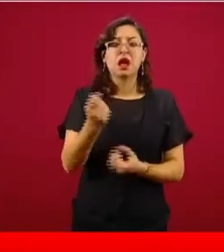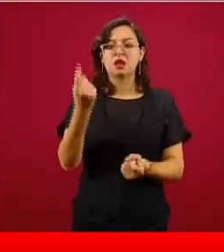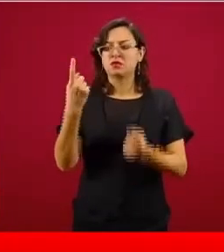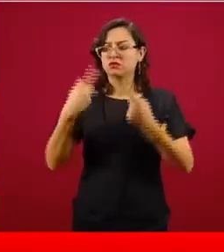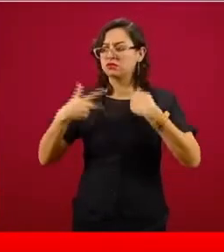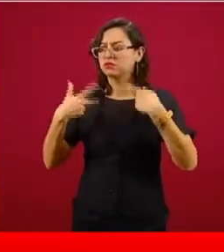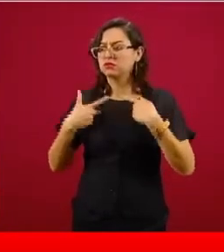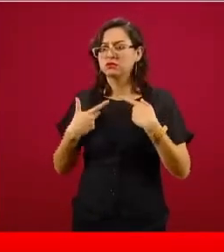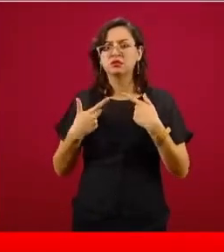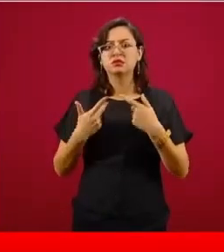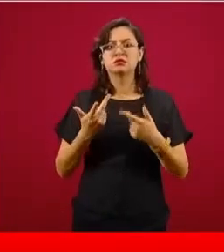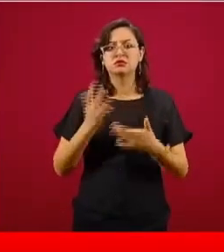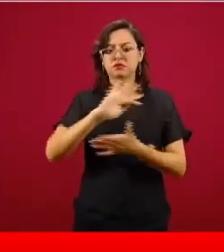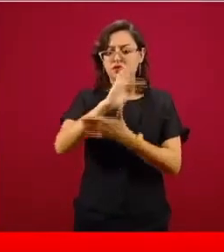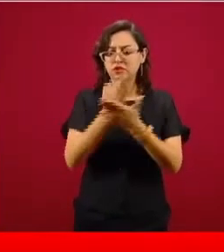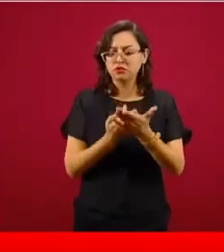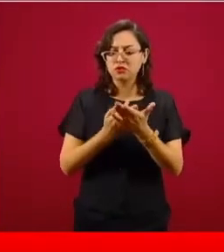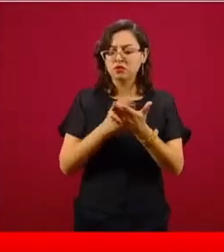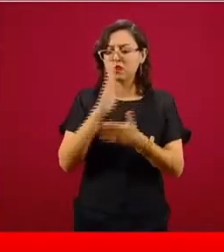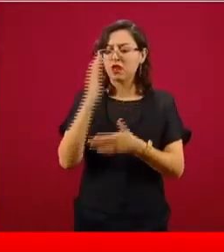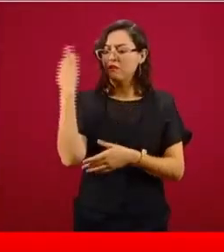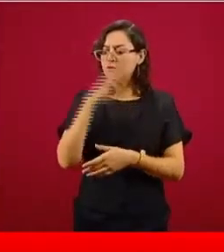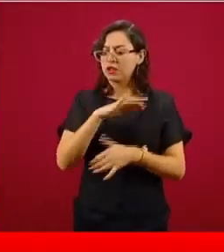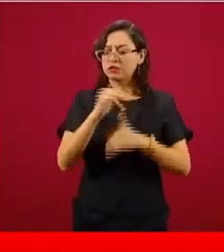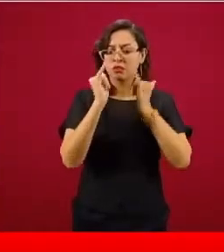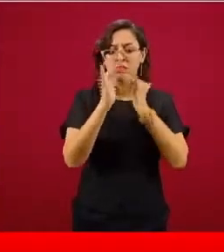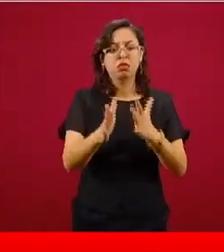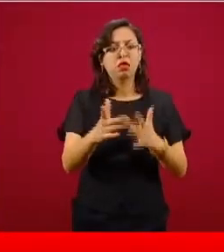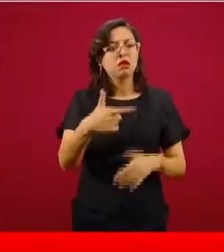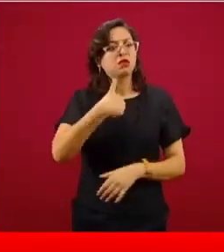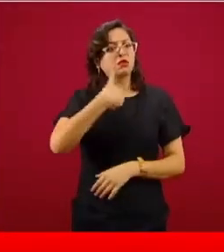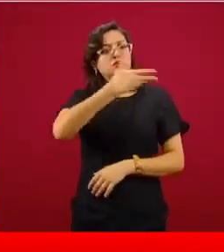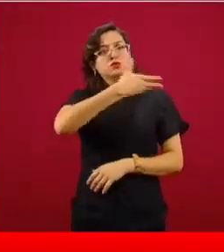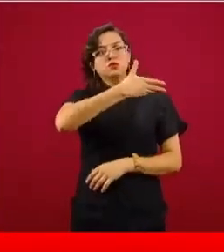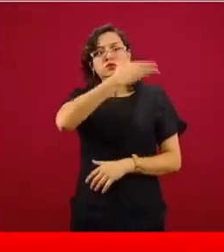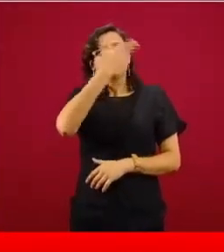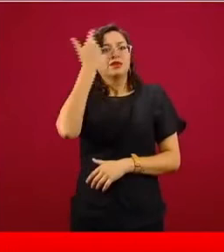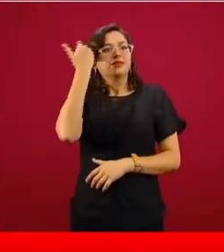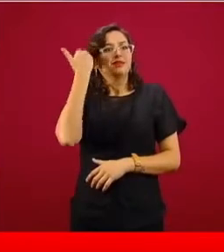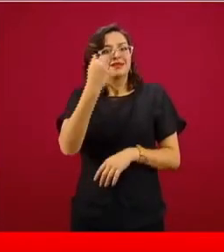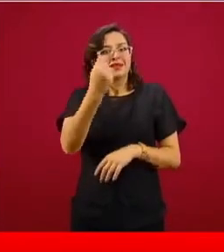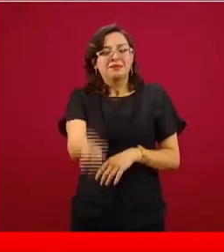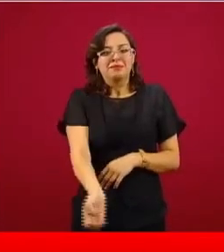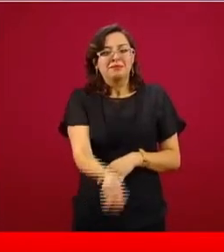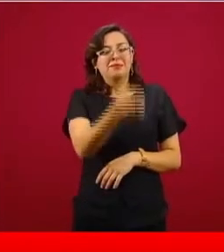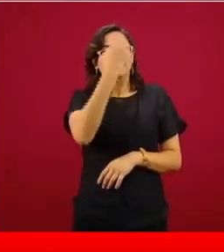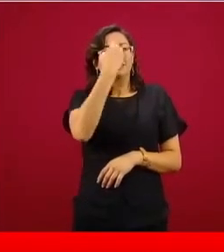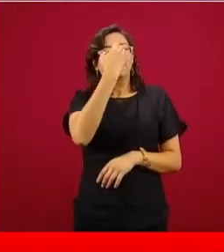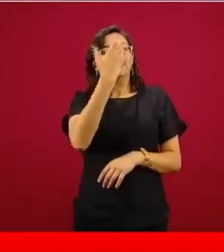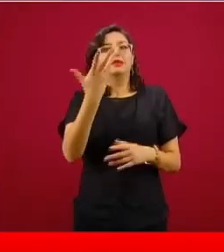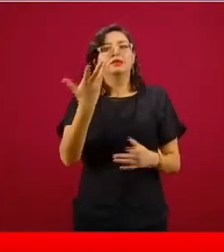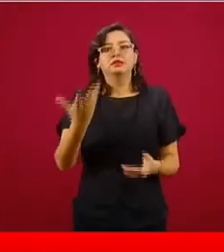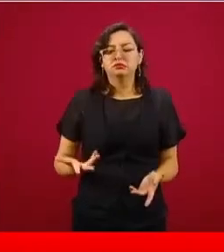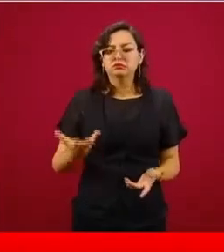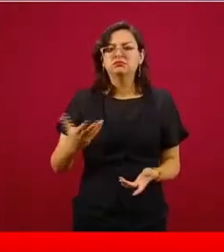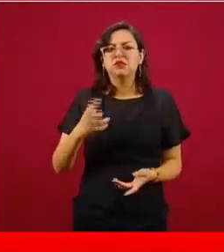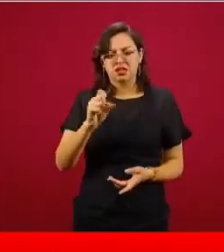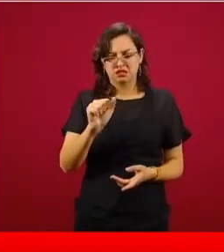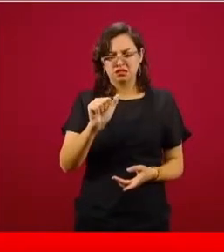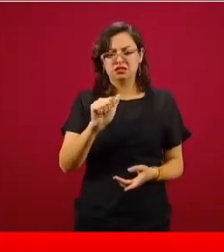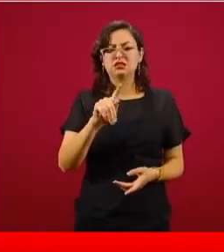falsas van a arreglarse al SAT